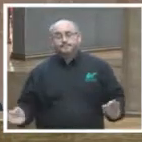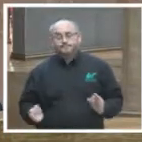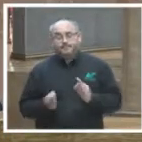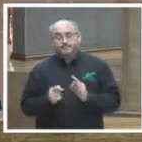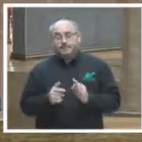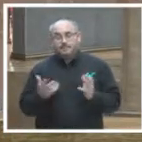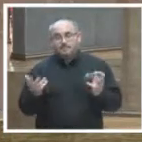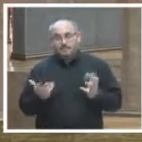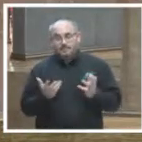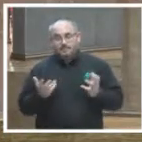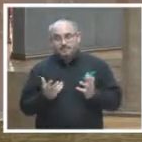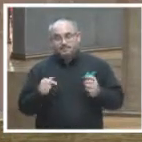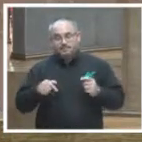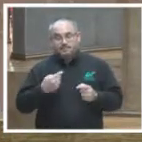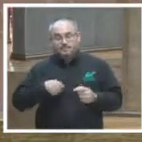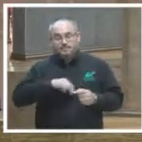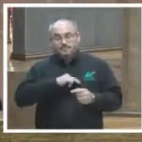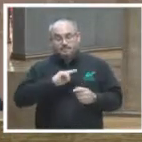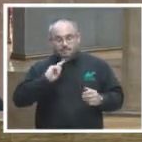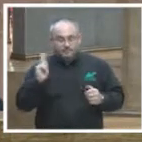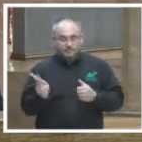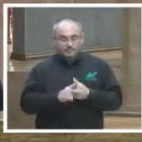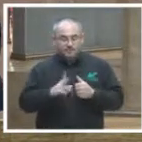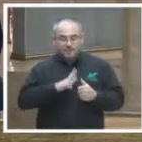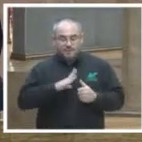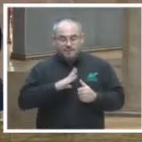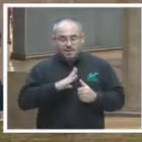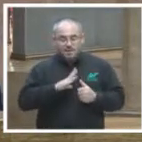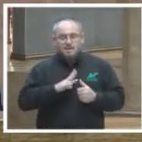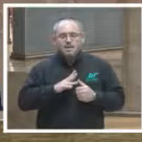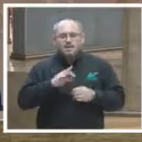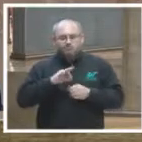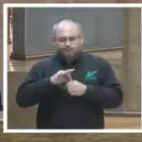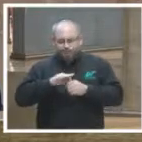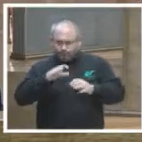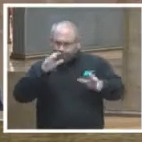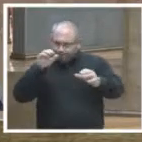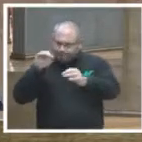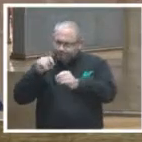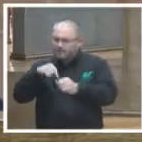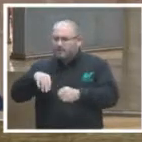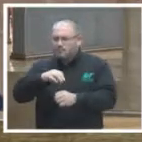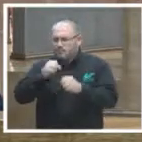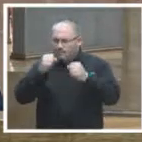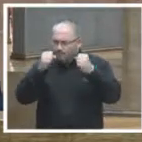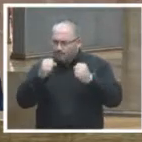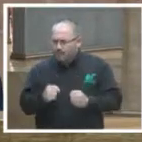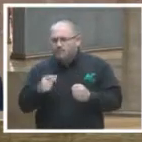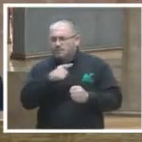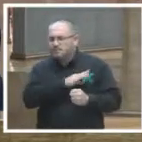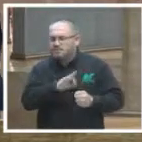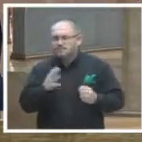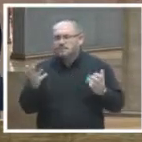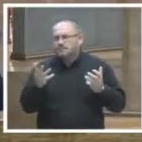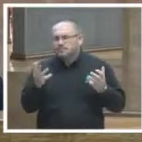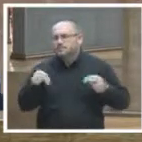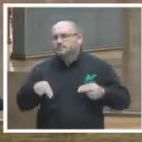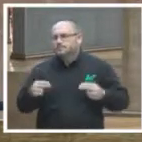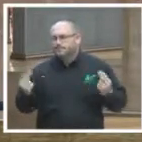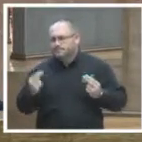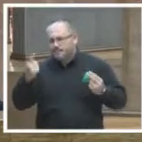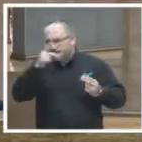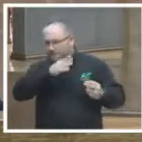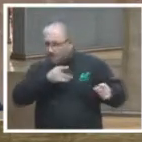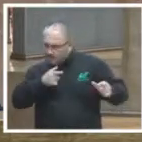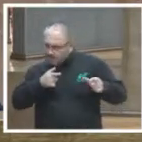permitirá que en nuestro país se construya una democracia mejor y mayormente consolidada, lo cual resulta necesario para